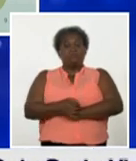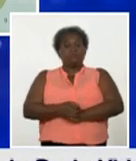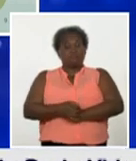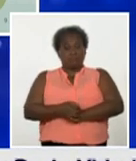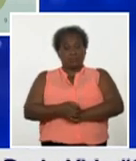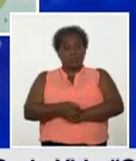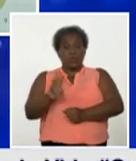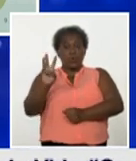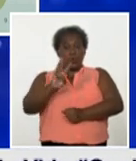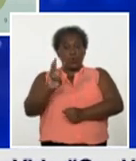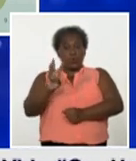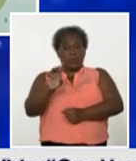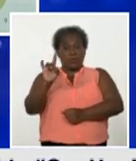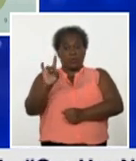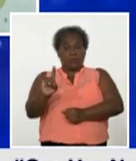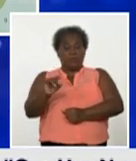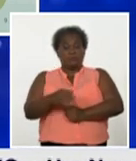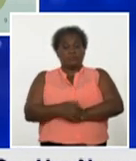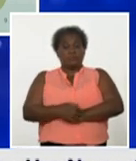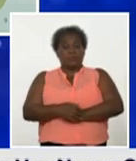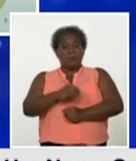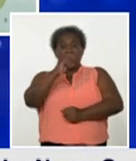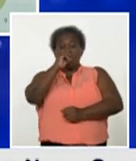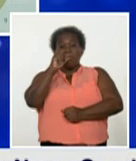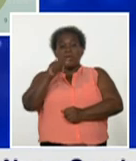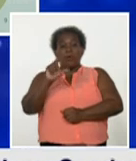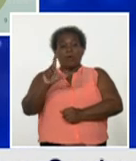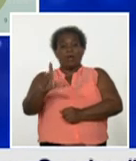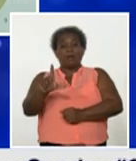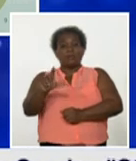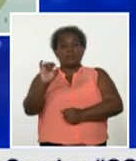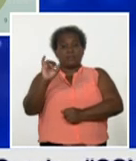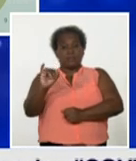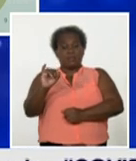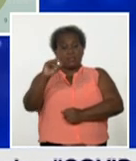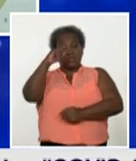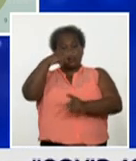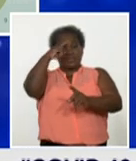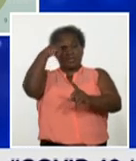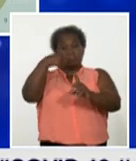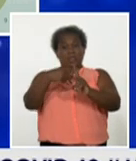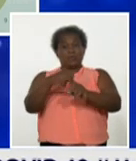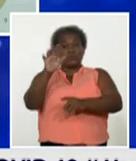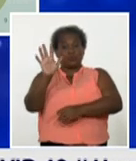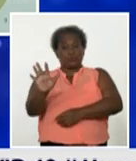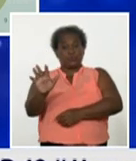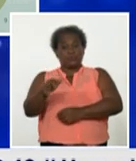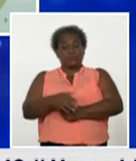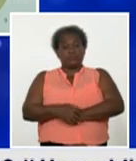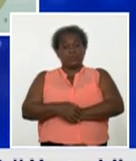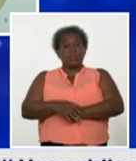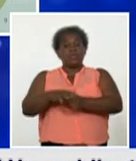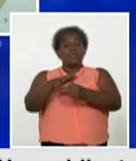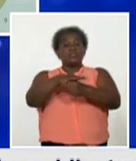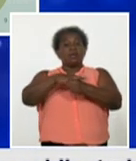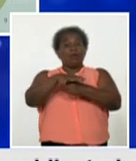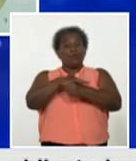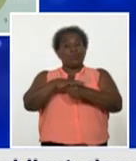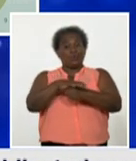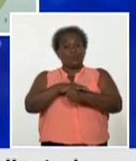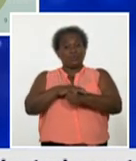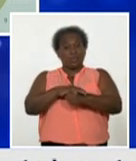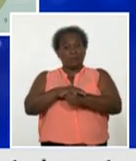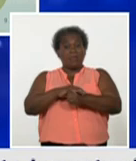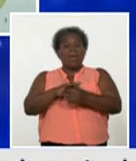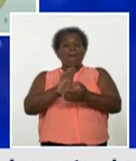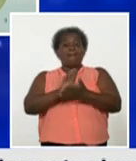guine con el mayor número nueve vejucal seis santa cruz del norte cinco san jose de las lajas y melena del